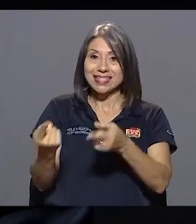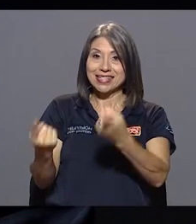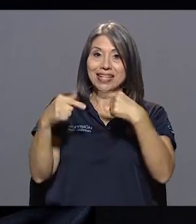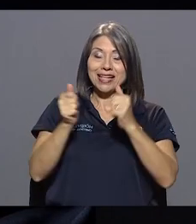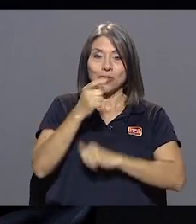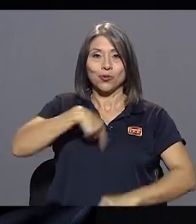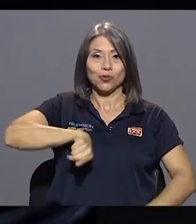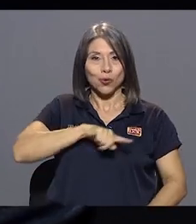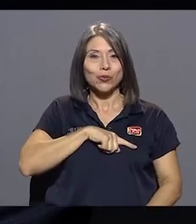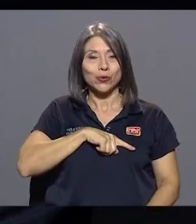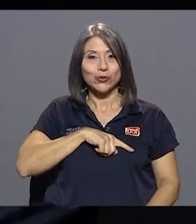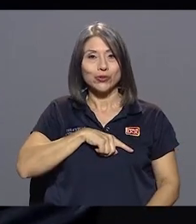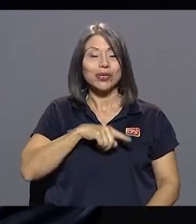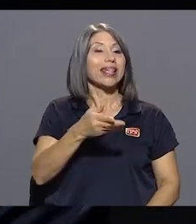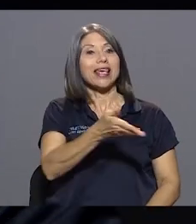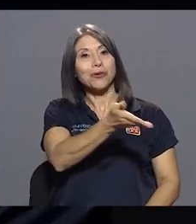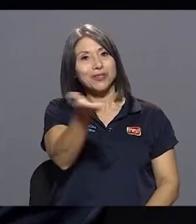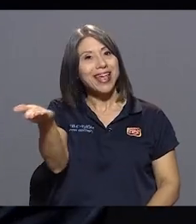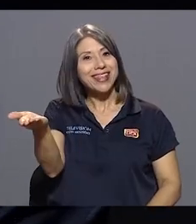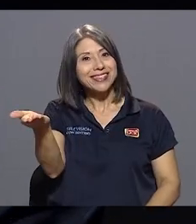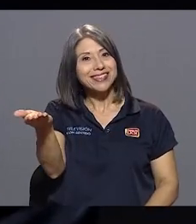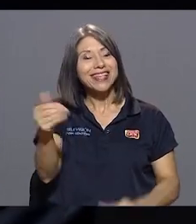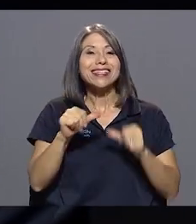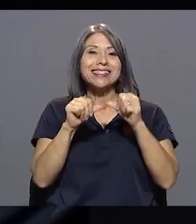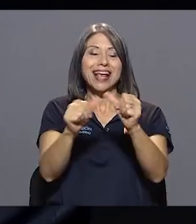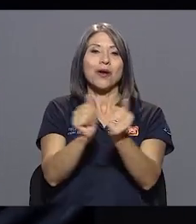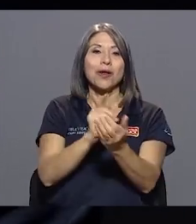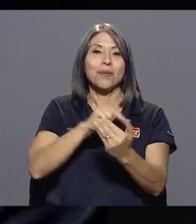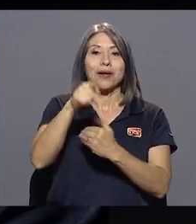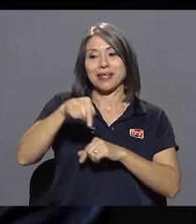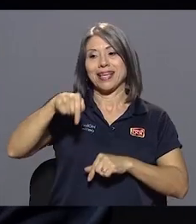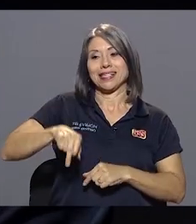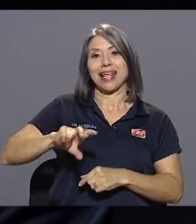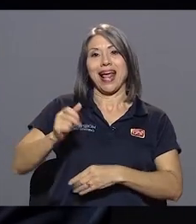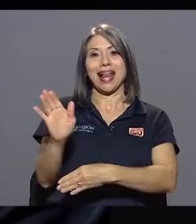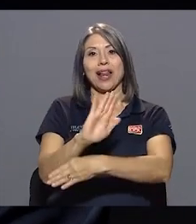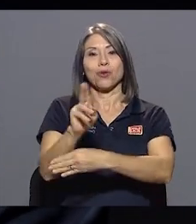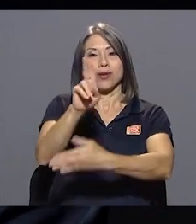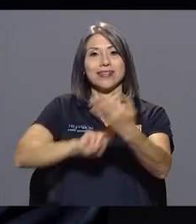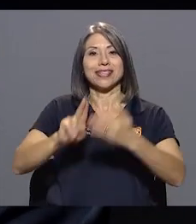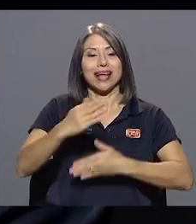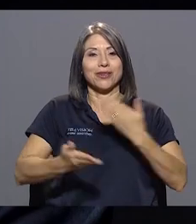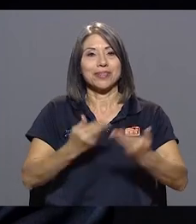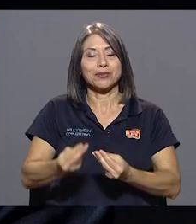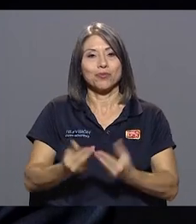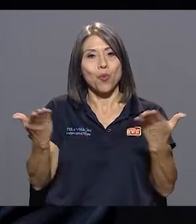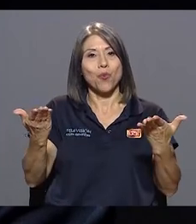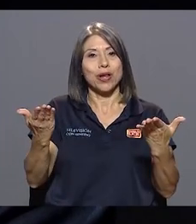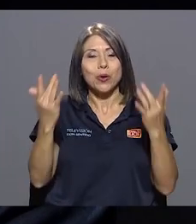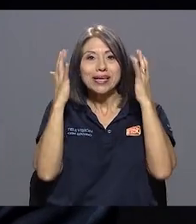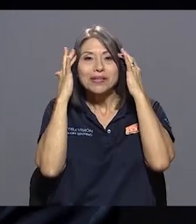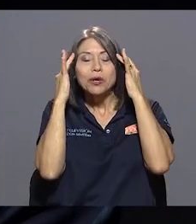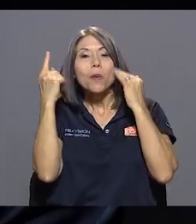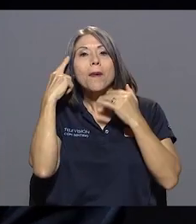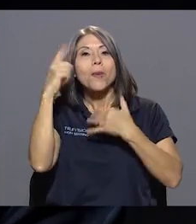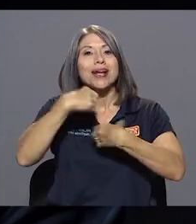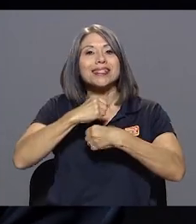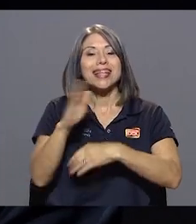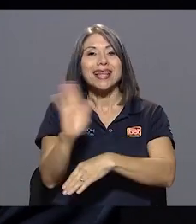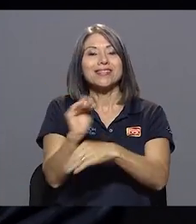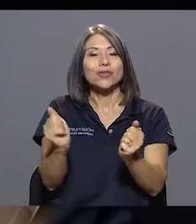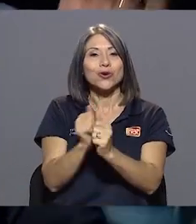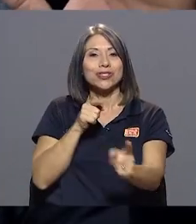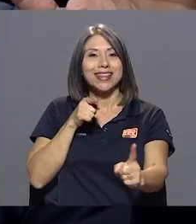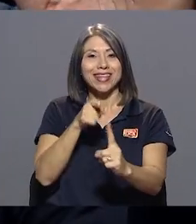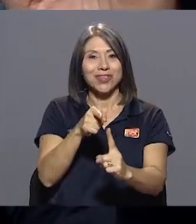nosotros y a ustedes siguen con la programación de este canal universitario de servicio público que se preocupa por hacer televisión